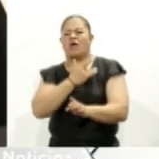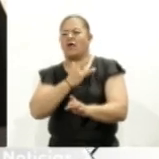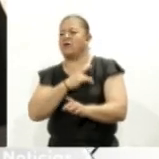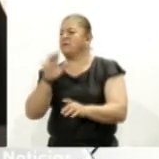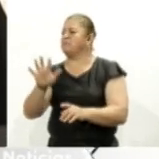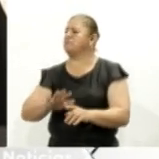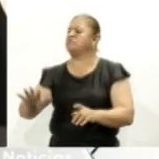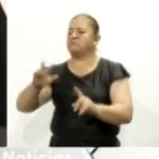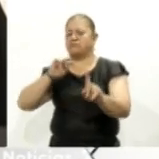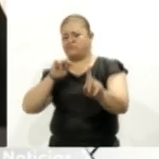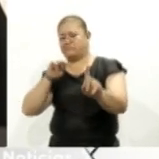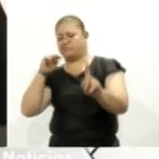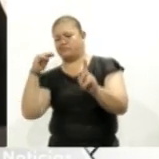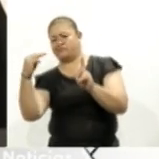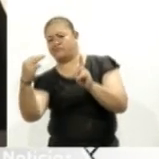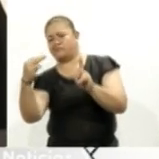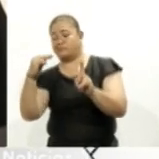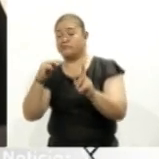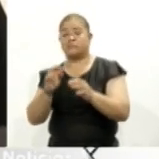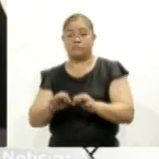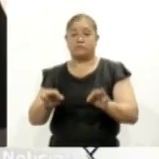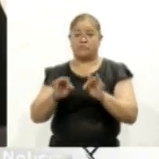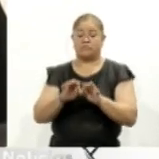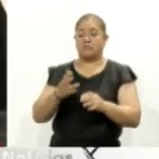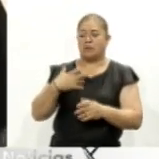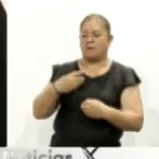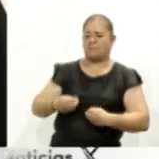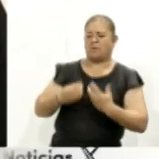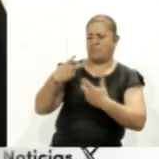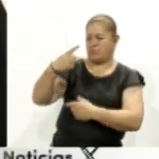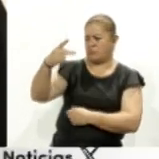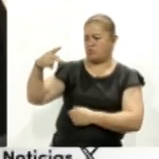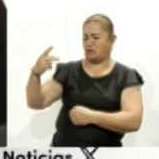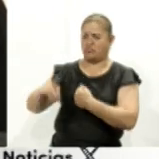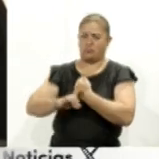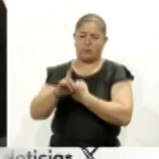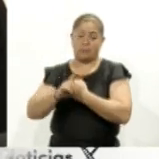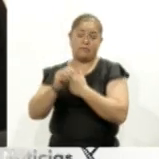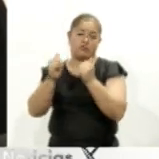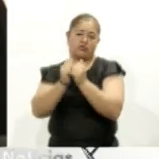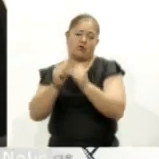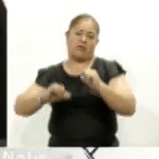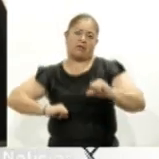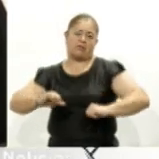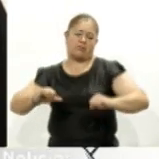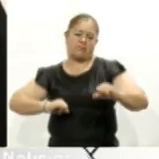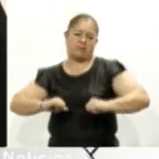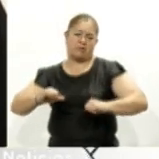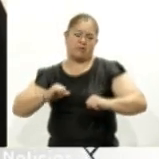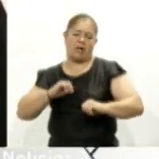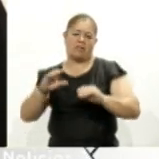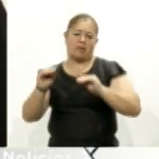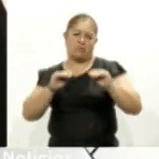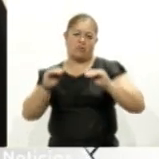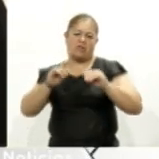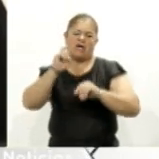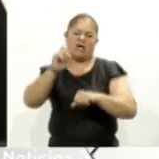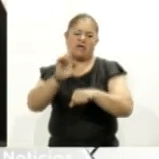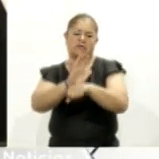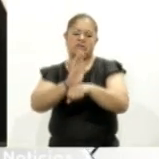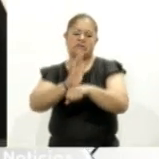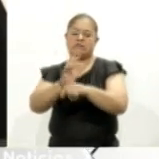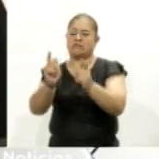importante a efecto de conocer aquellas problemáticas que están viviendo a través de una actividad didáctica que es el Cine Club,